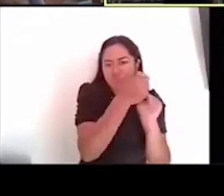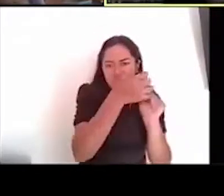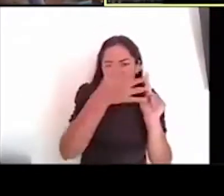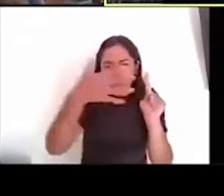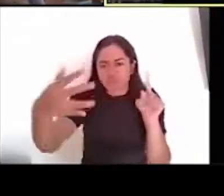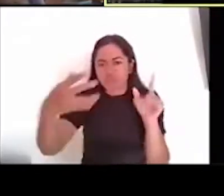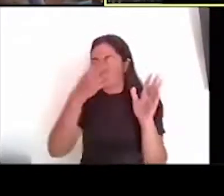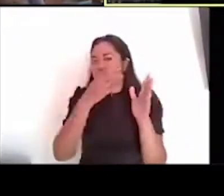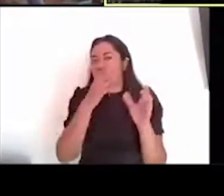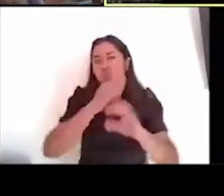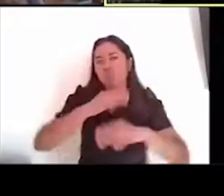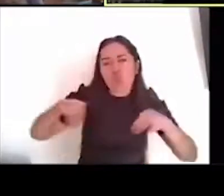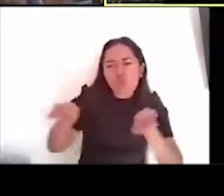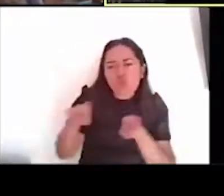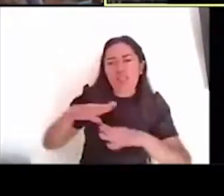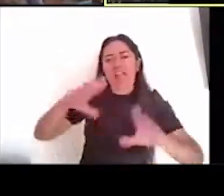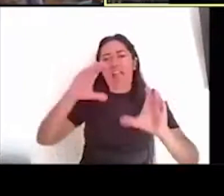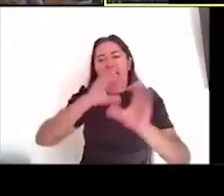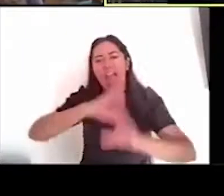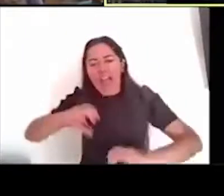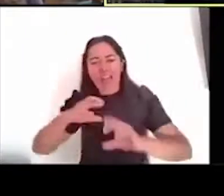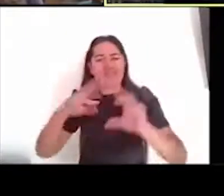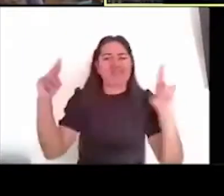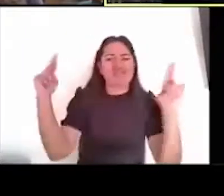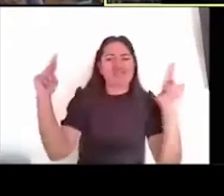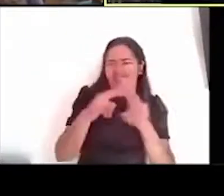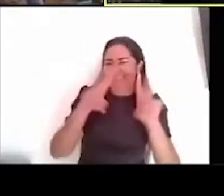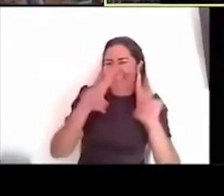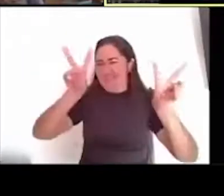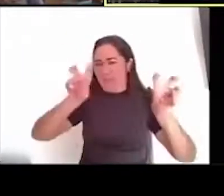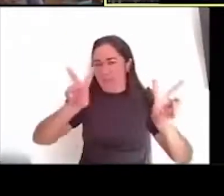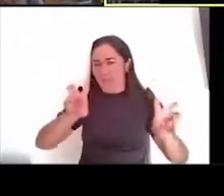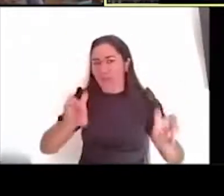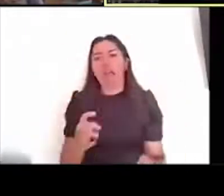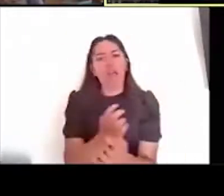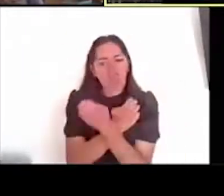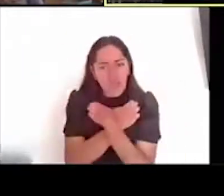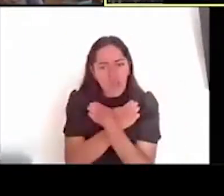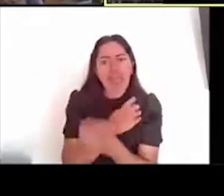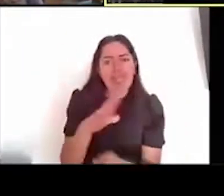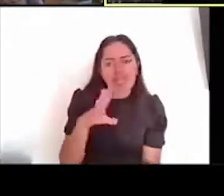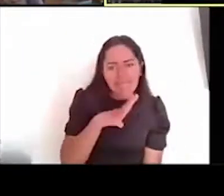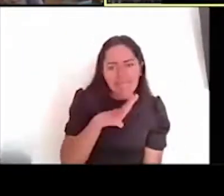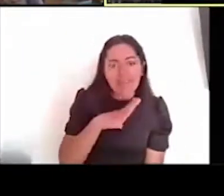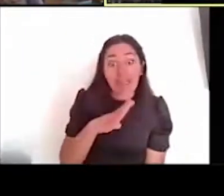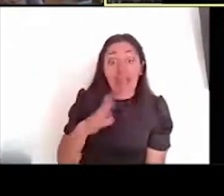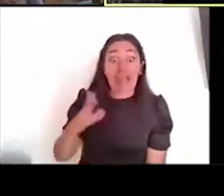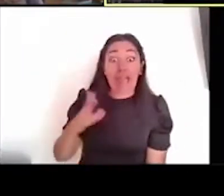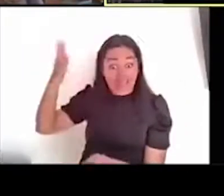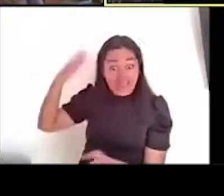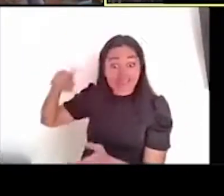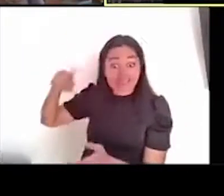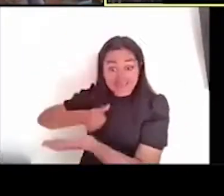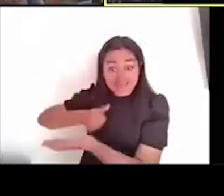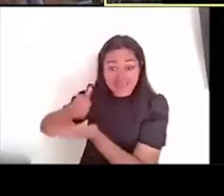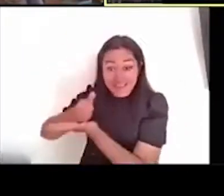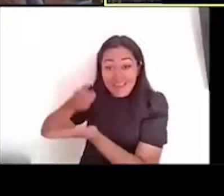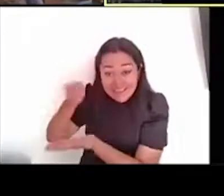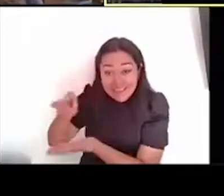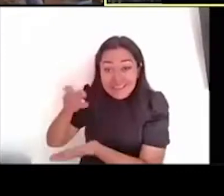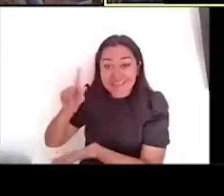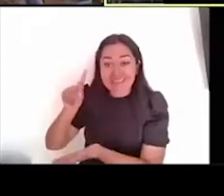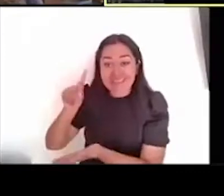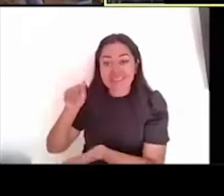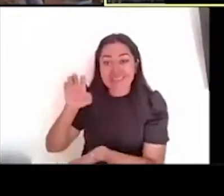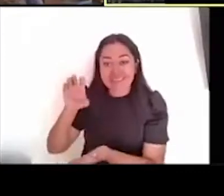canto, en la religión, ¿no? Entonces, pues, este, esto era Tenochtitlán, y que, pues, ahí están los restos de